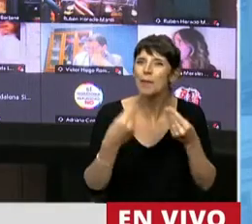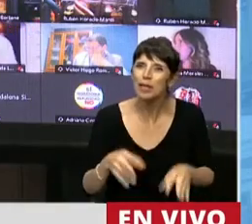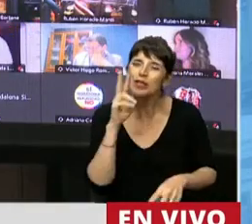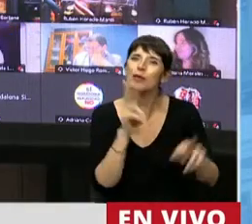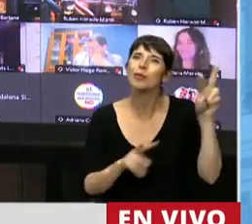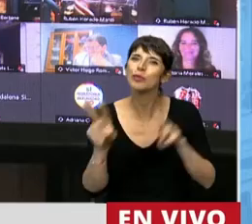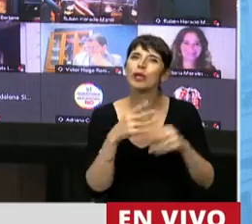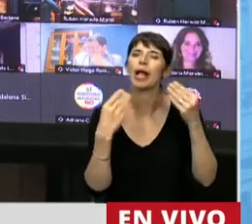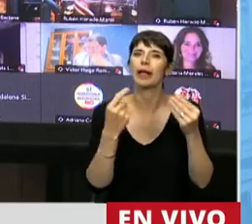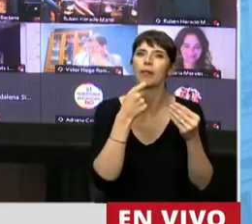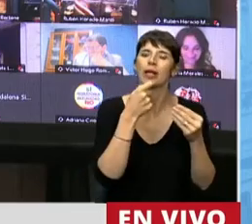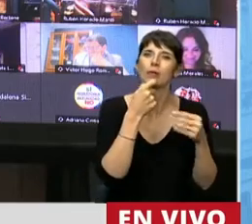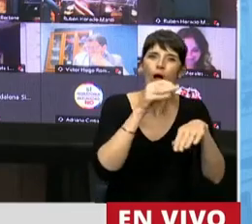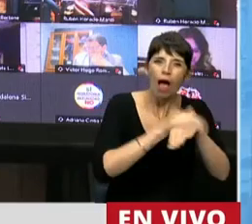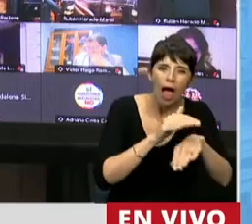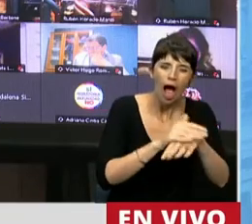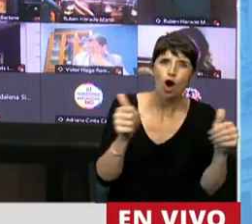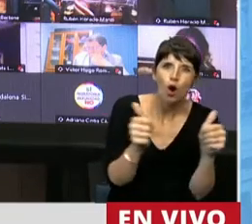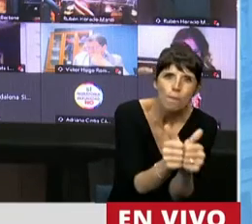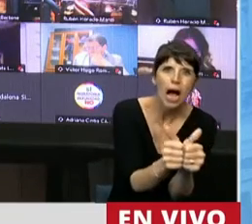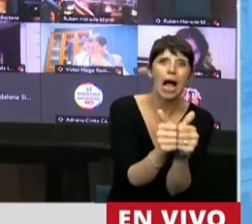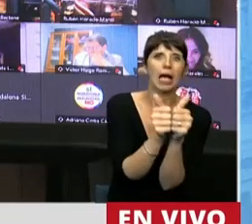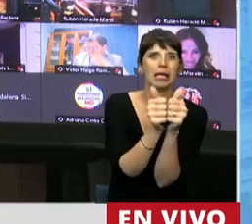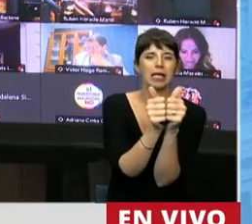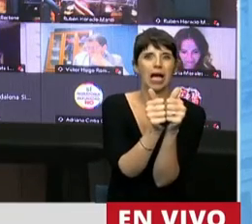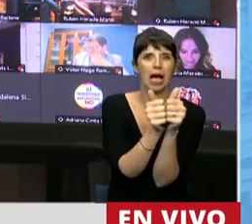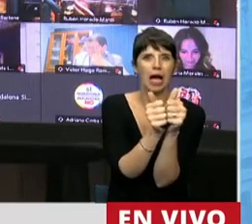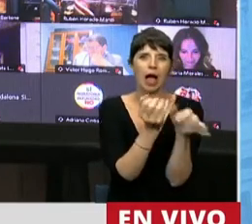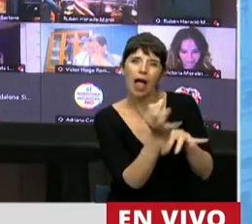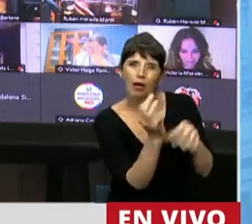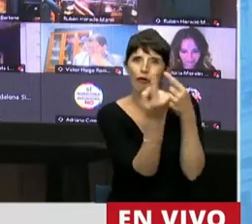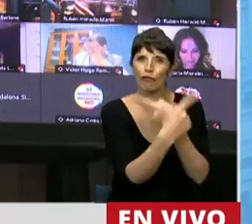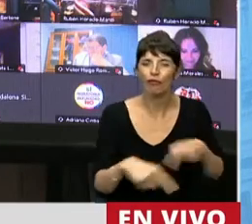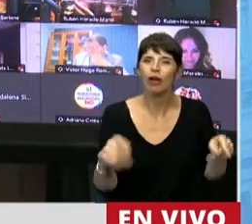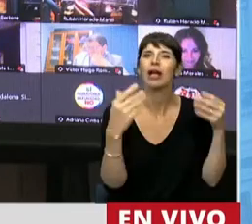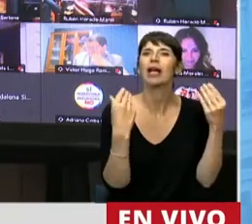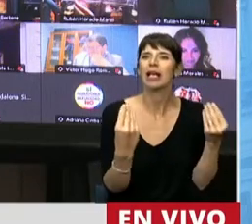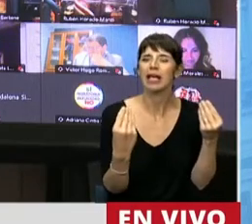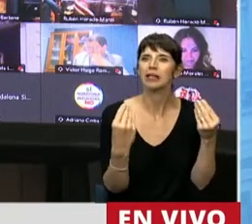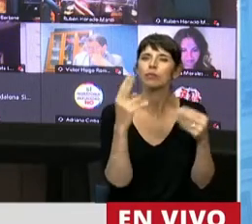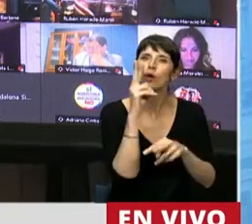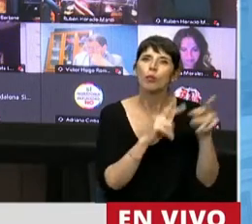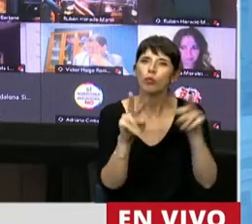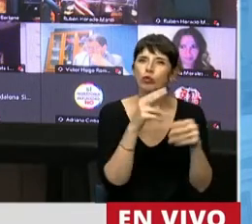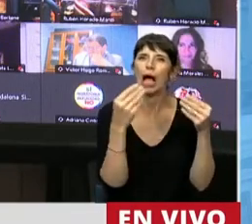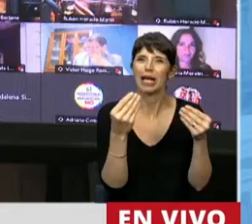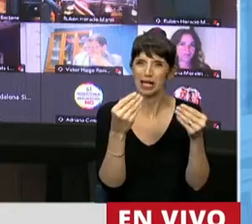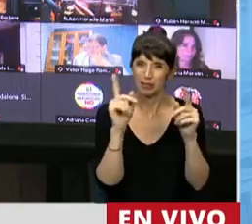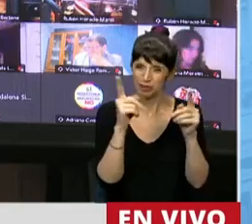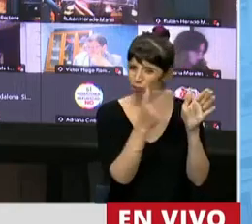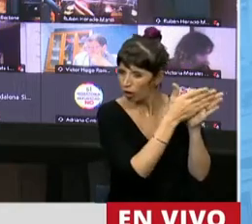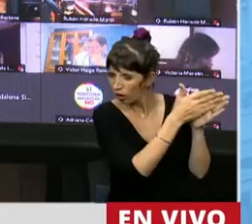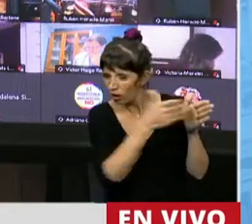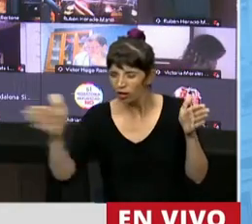tutorías, pensar que la gradualidad, que esta gradualidad que hace que nuestras trayectorias, como dijo la diputada